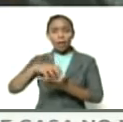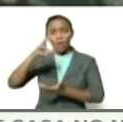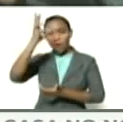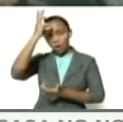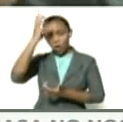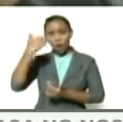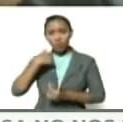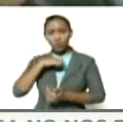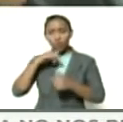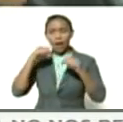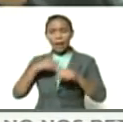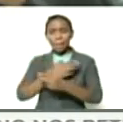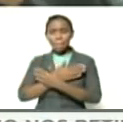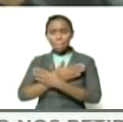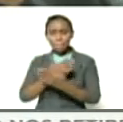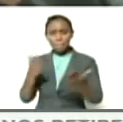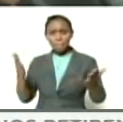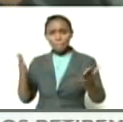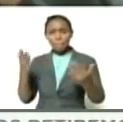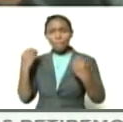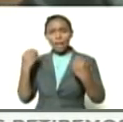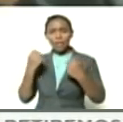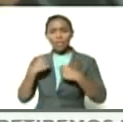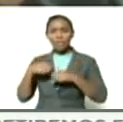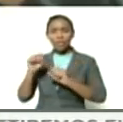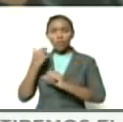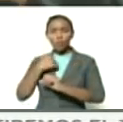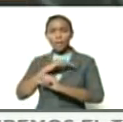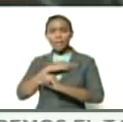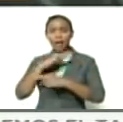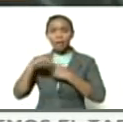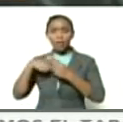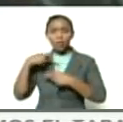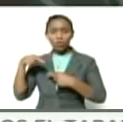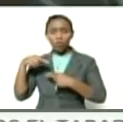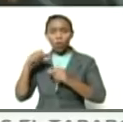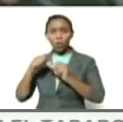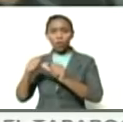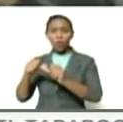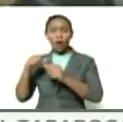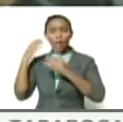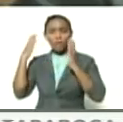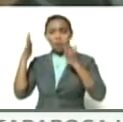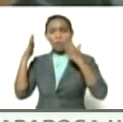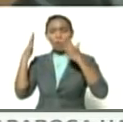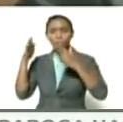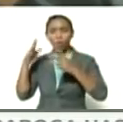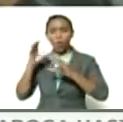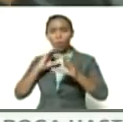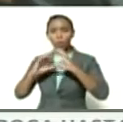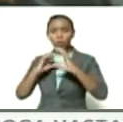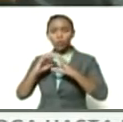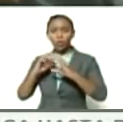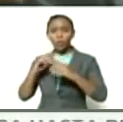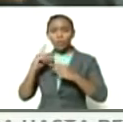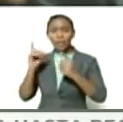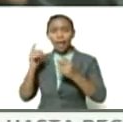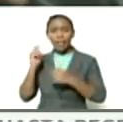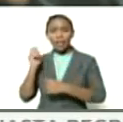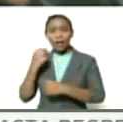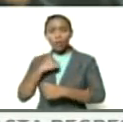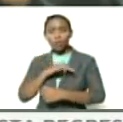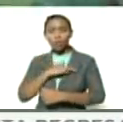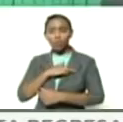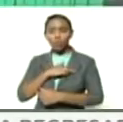estamos presto presidente para defender nuestra revolución y seguir formando comunicadores alternativos que es la tarea de